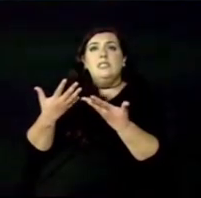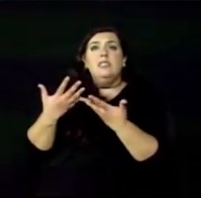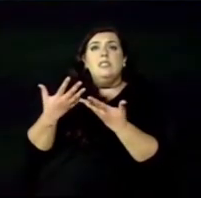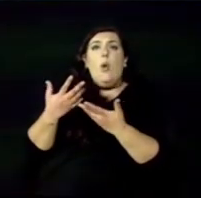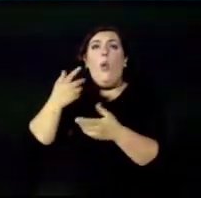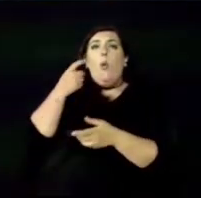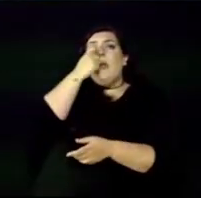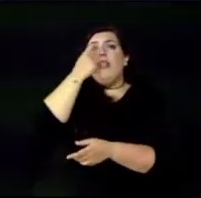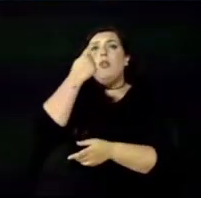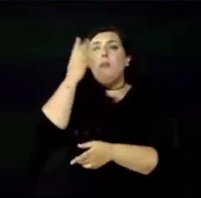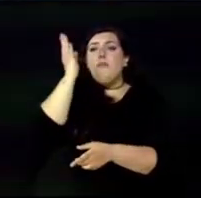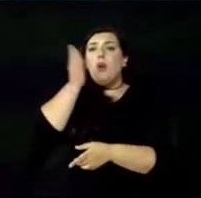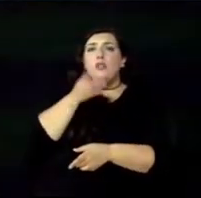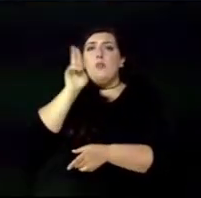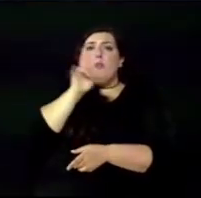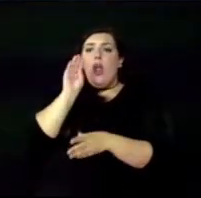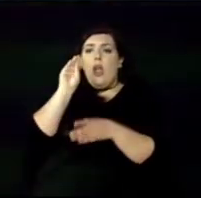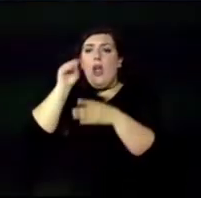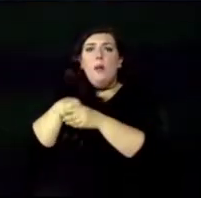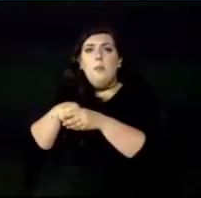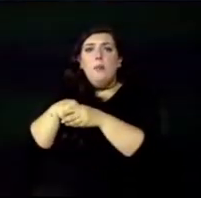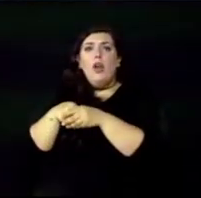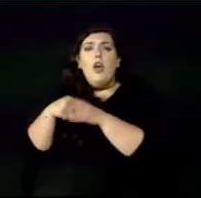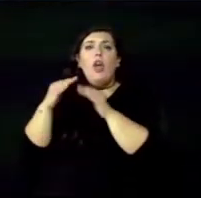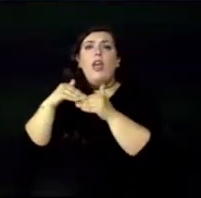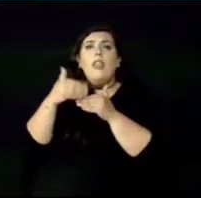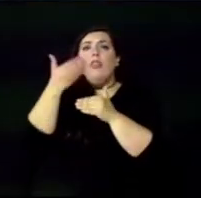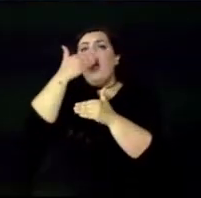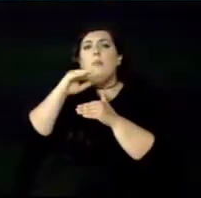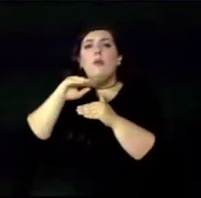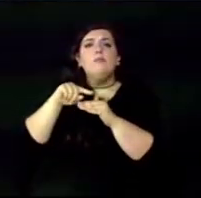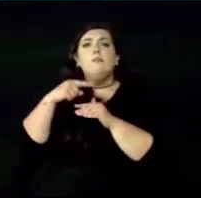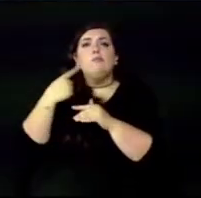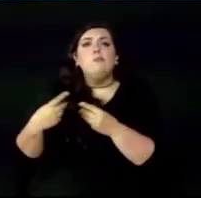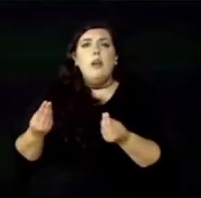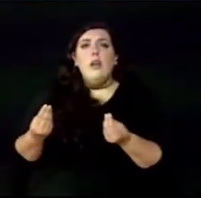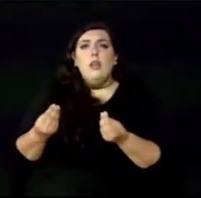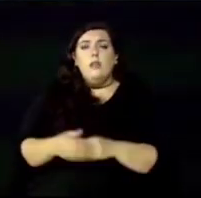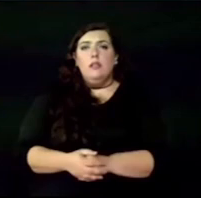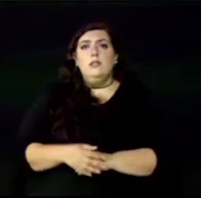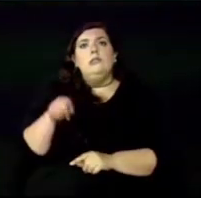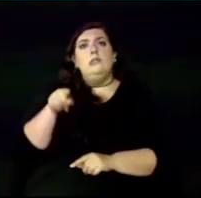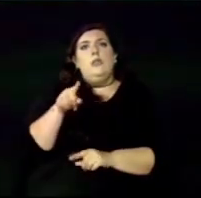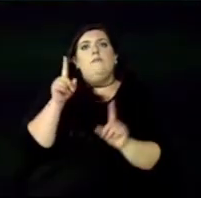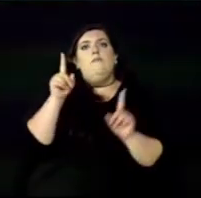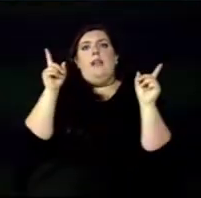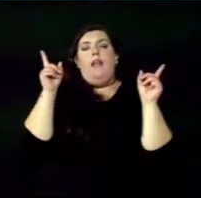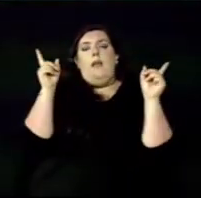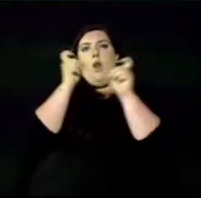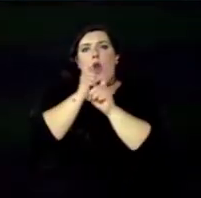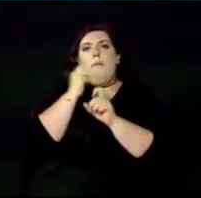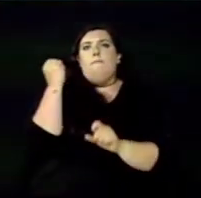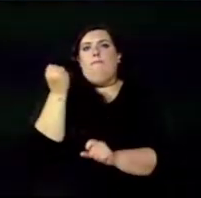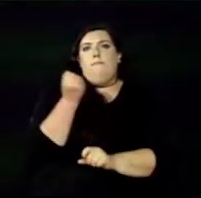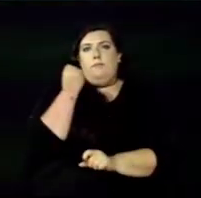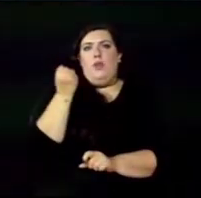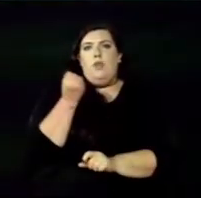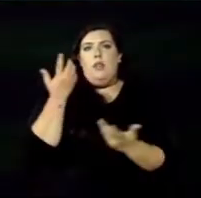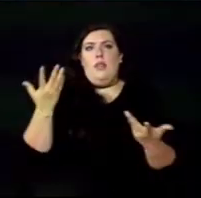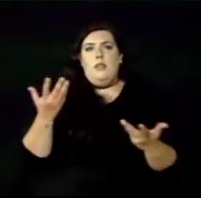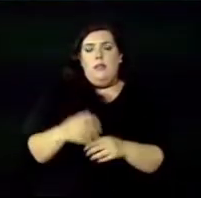dos mujeres continúa fuera del mercado laboral y esto es un tema muy grave, afectando además el